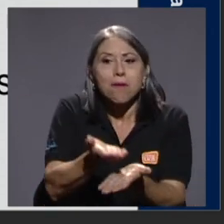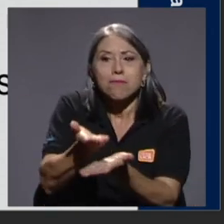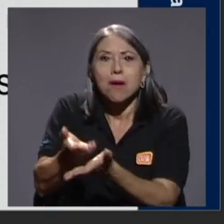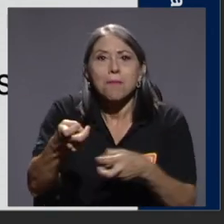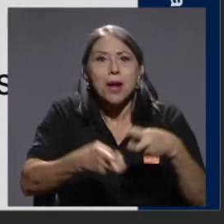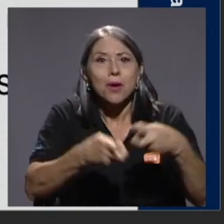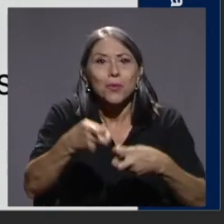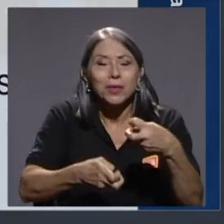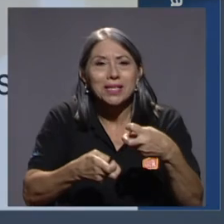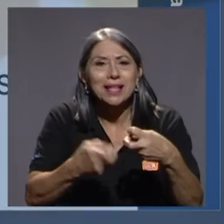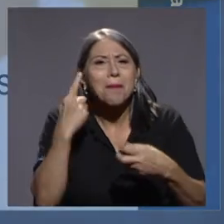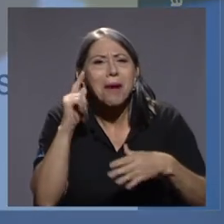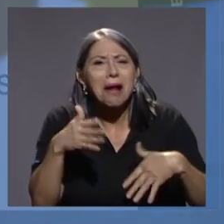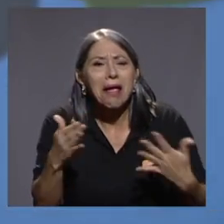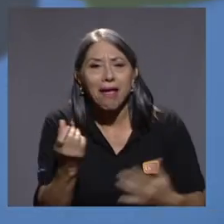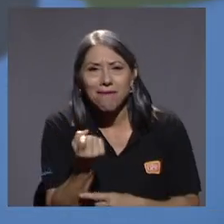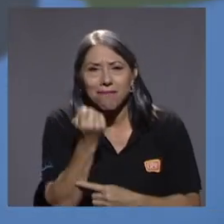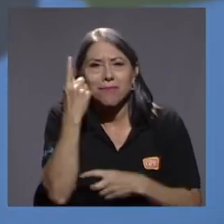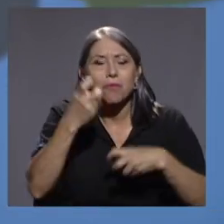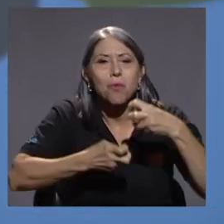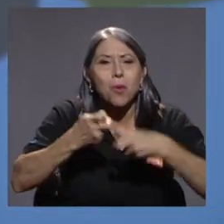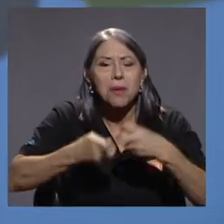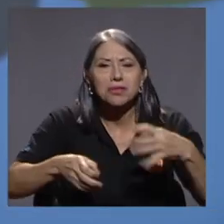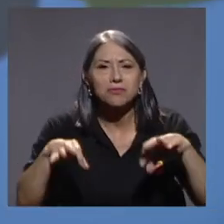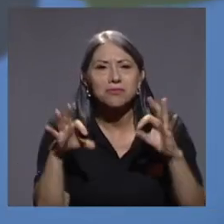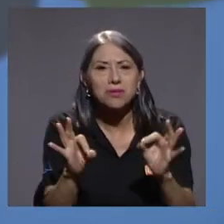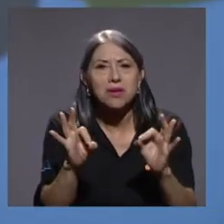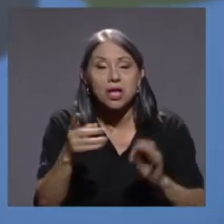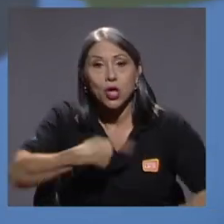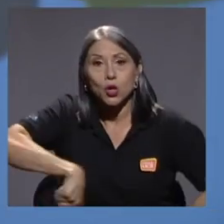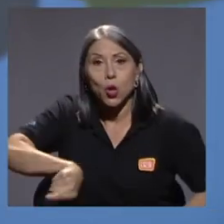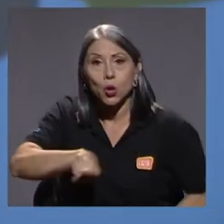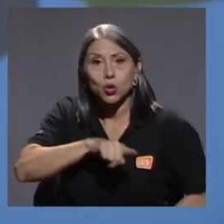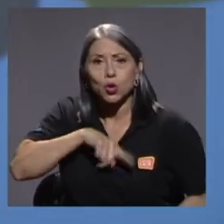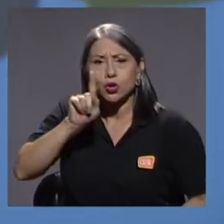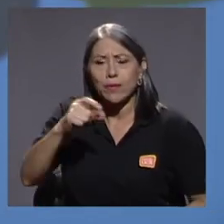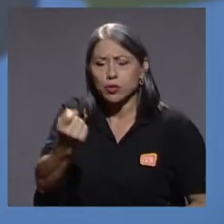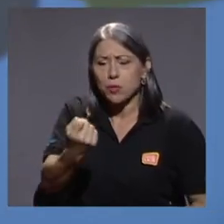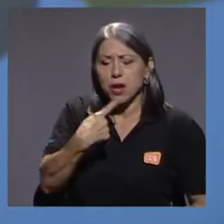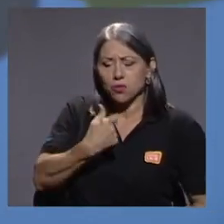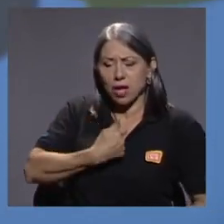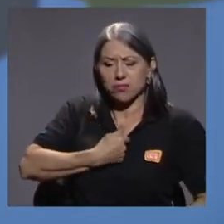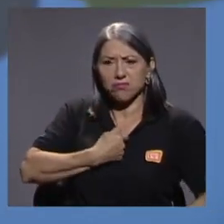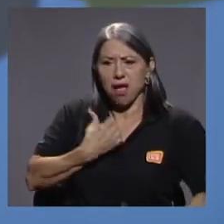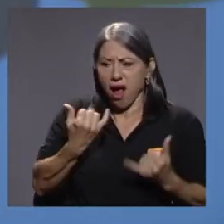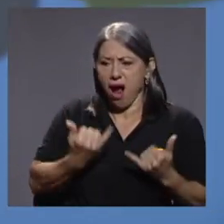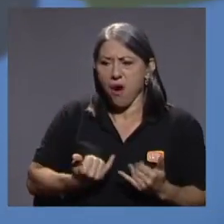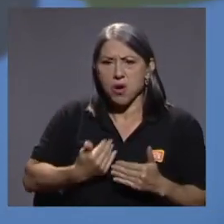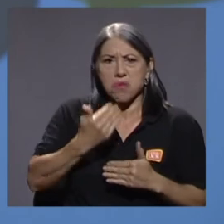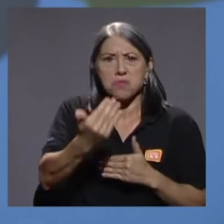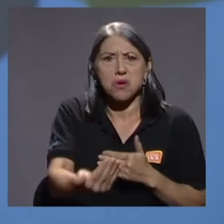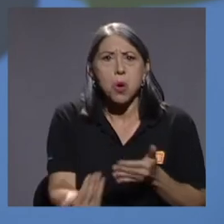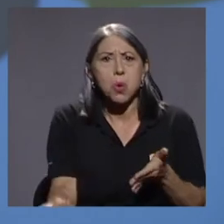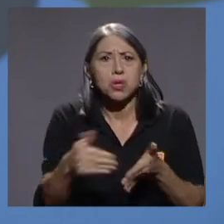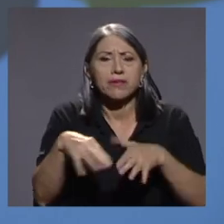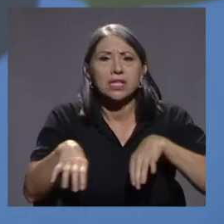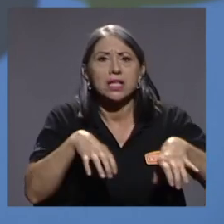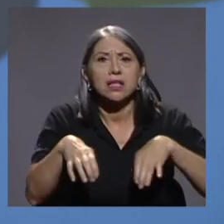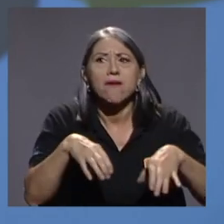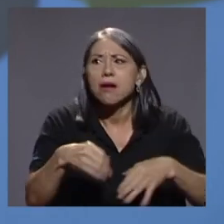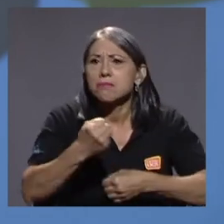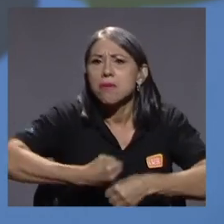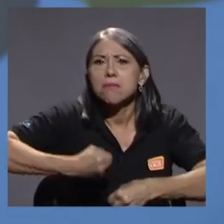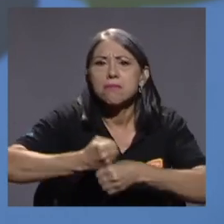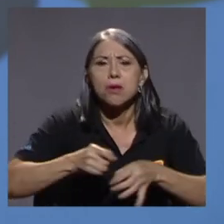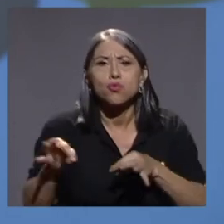sobre los problemas. Nosotros tenemos que preguntarnos, ¿y ahora cómo vamos a reactivar el sector turismo? ¿Cómo